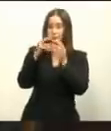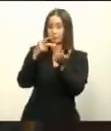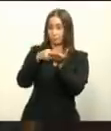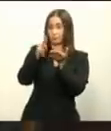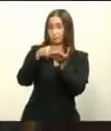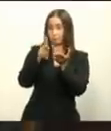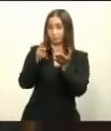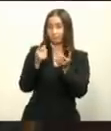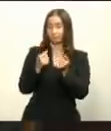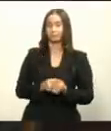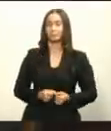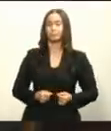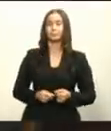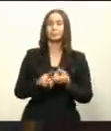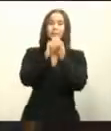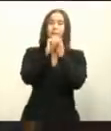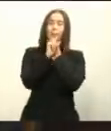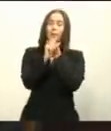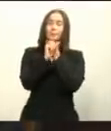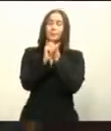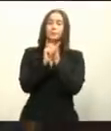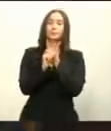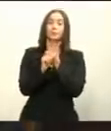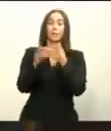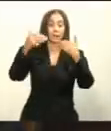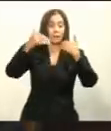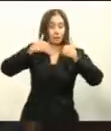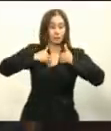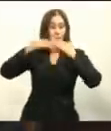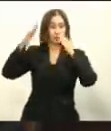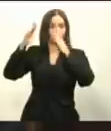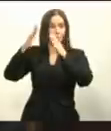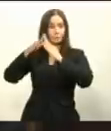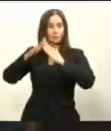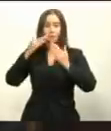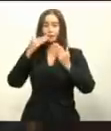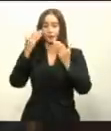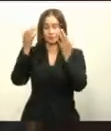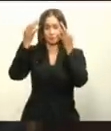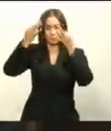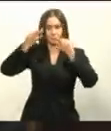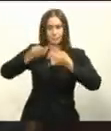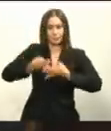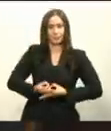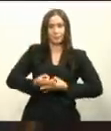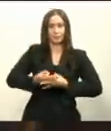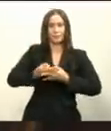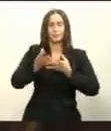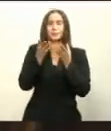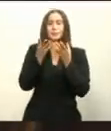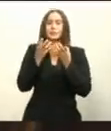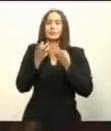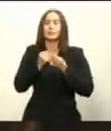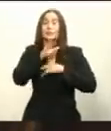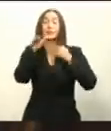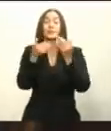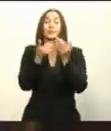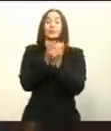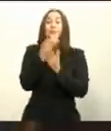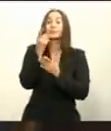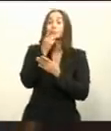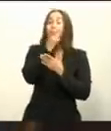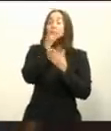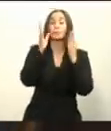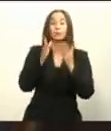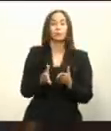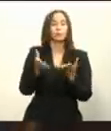Amigas y amigos, contar con una vivienda digna es uno de los sueños más anhelados de toda familia dominicana, de todos